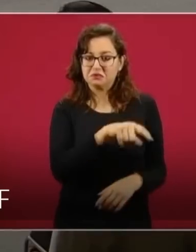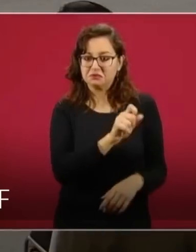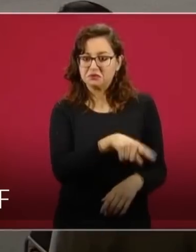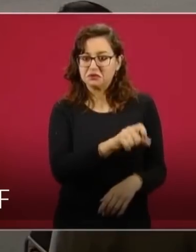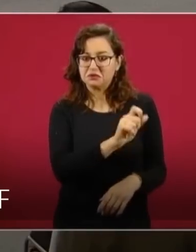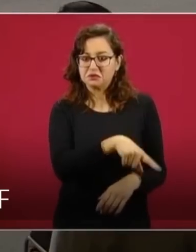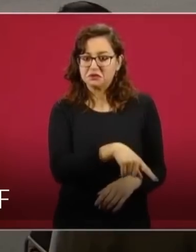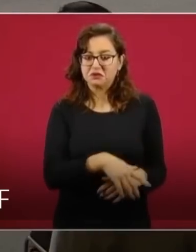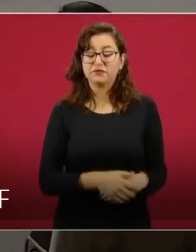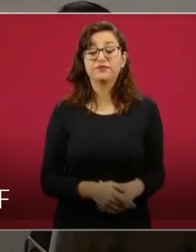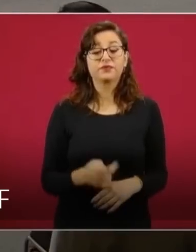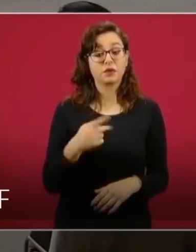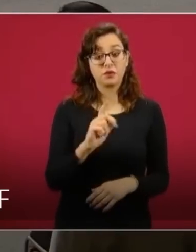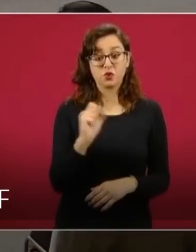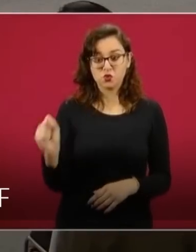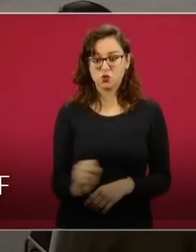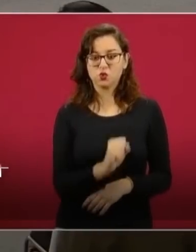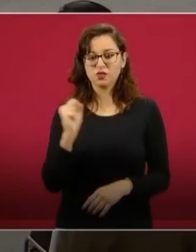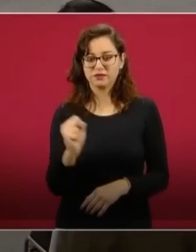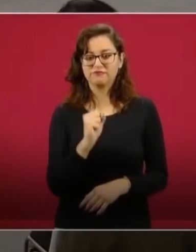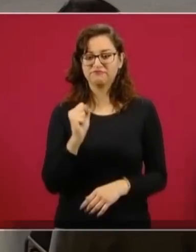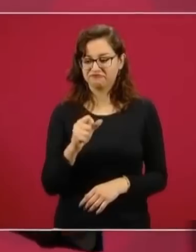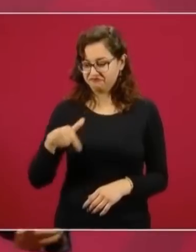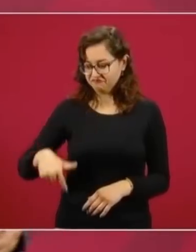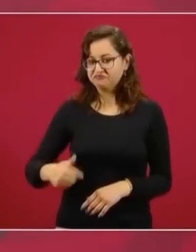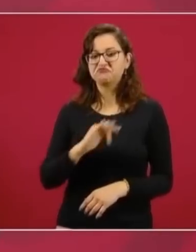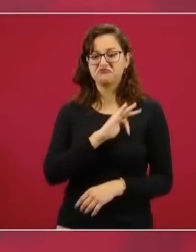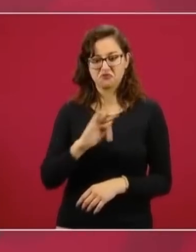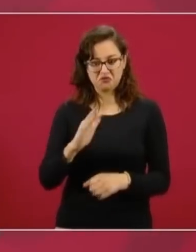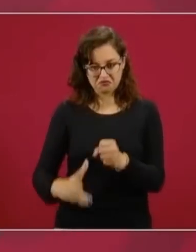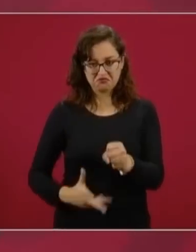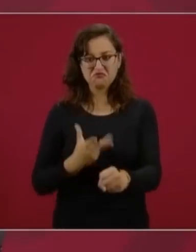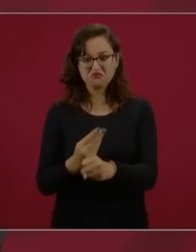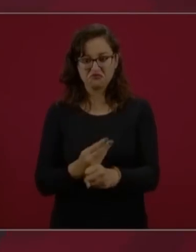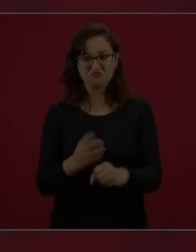Pero afortunadamente aquí podemos aclarar y hablar.